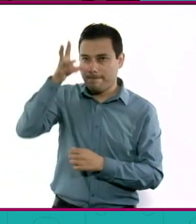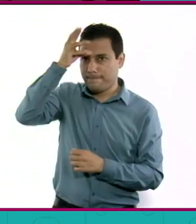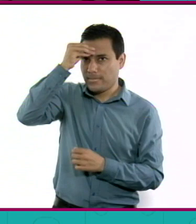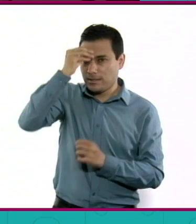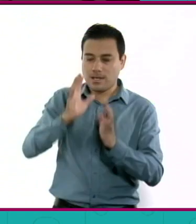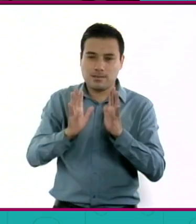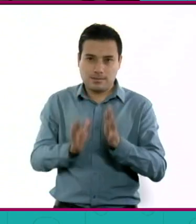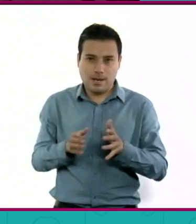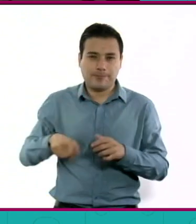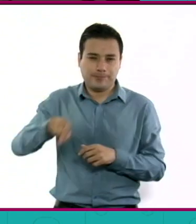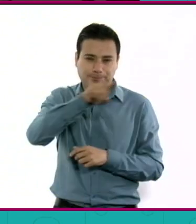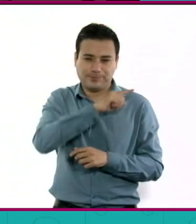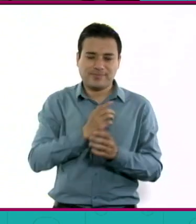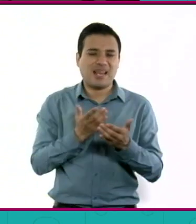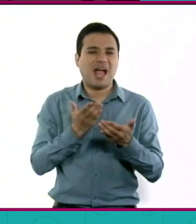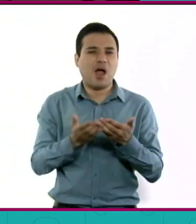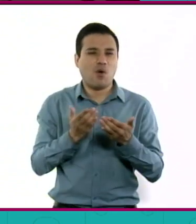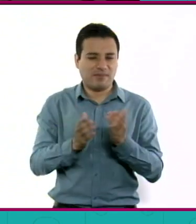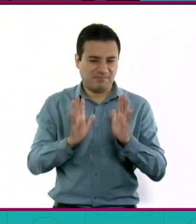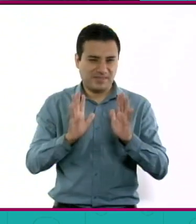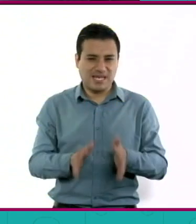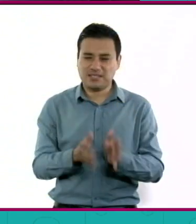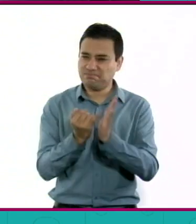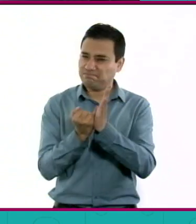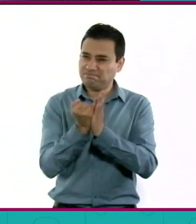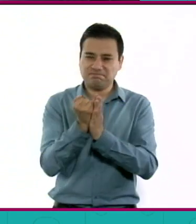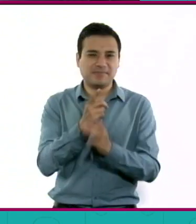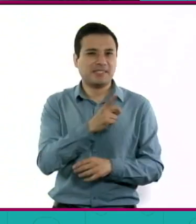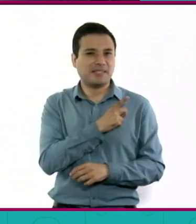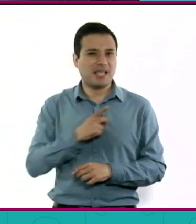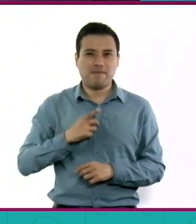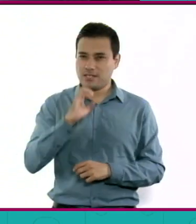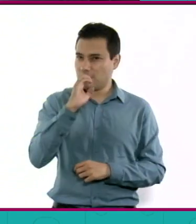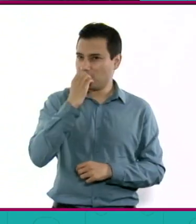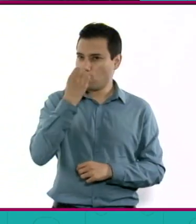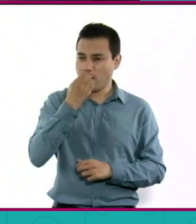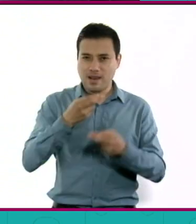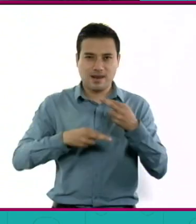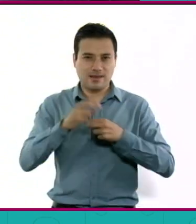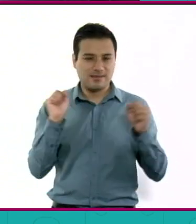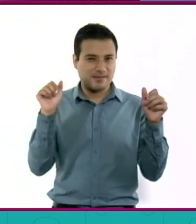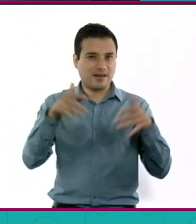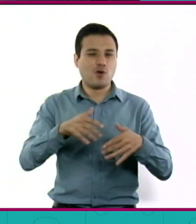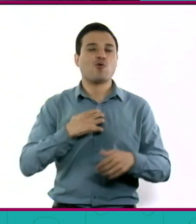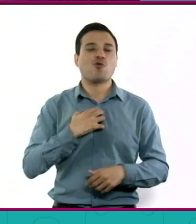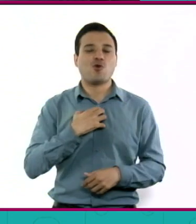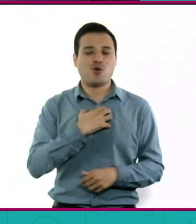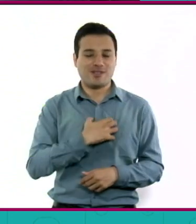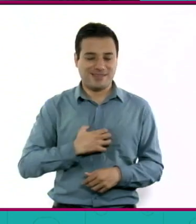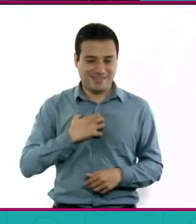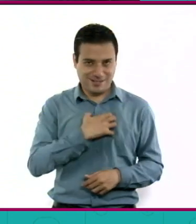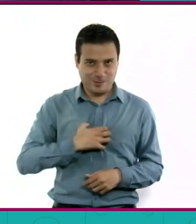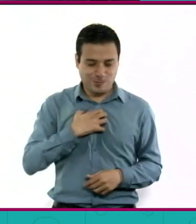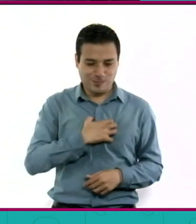que hay que regresar a clase, hay que estar contentos de regresar a clase, hay que